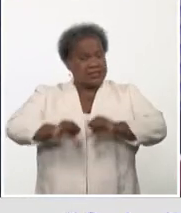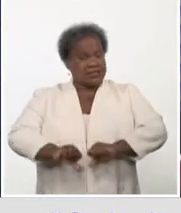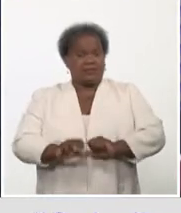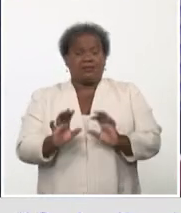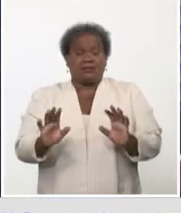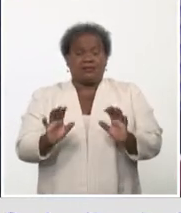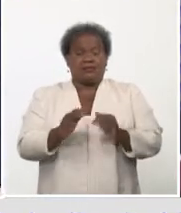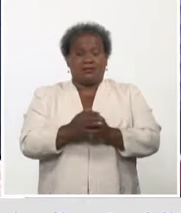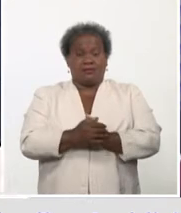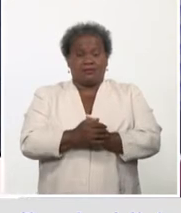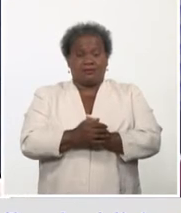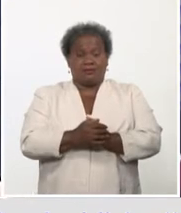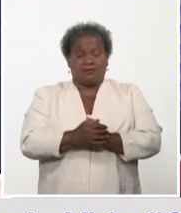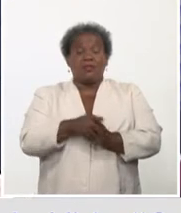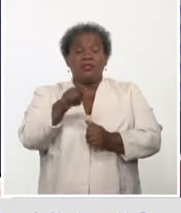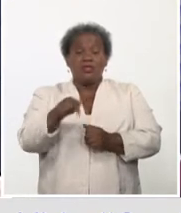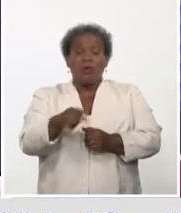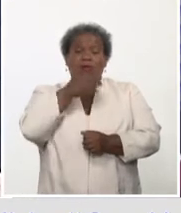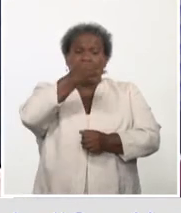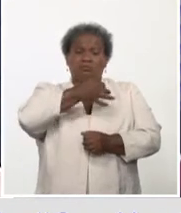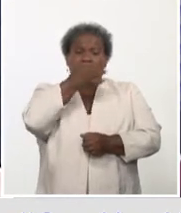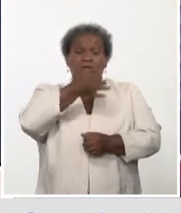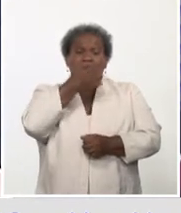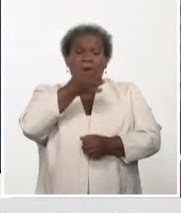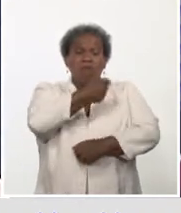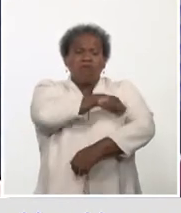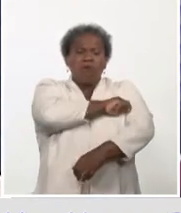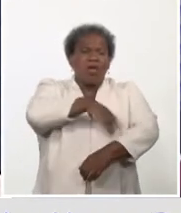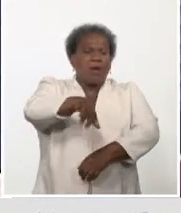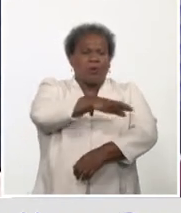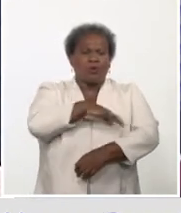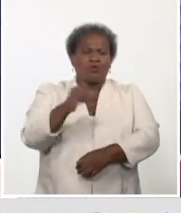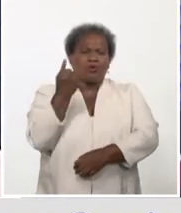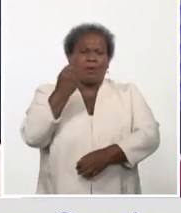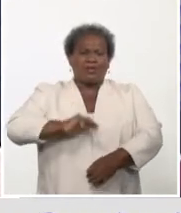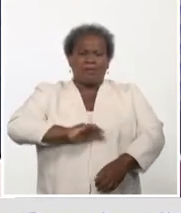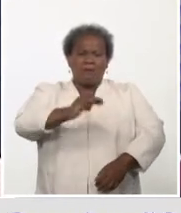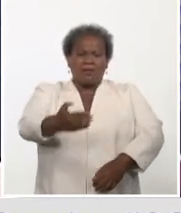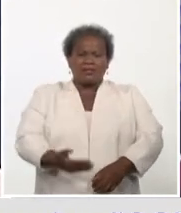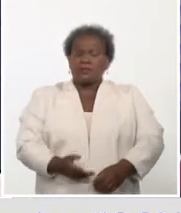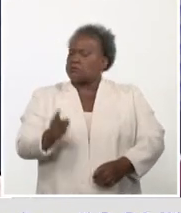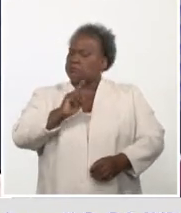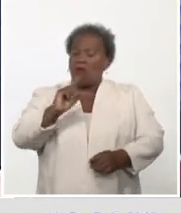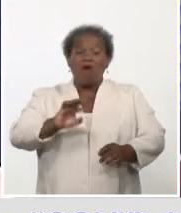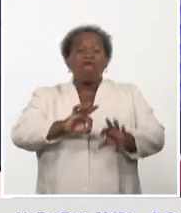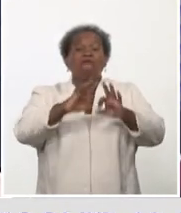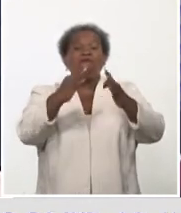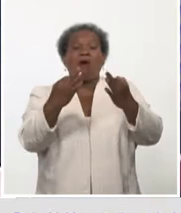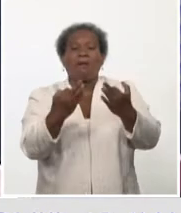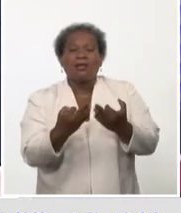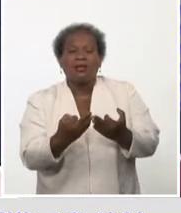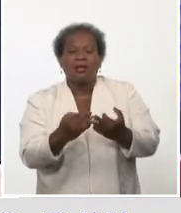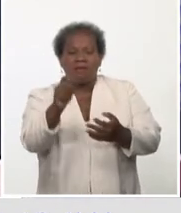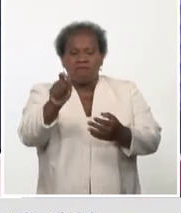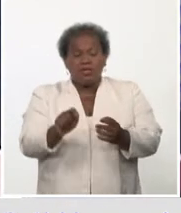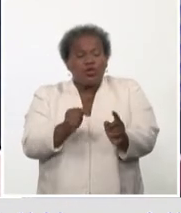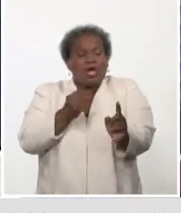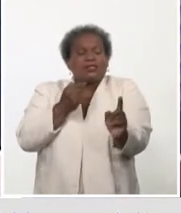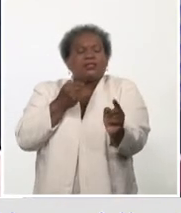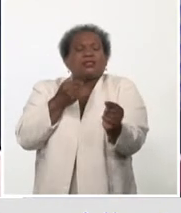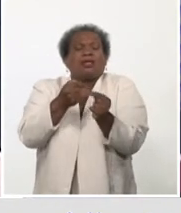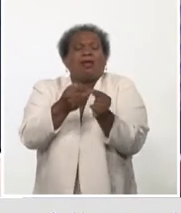llamado es no solamente a la embarazada, es a la familia, es a todo el que la rodee, al que la vea,